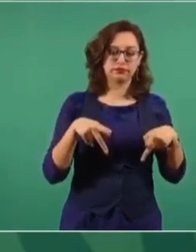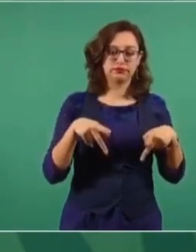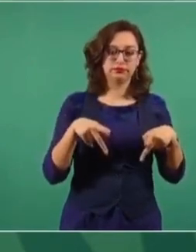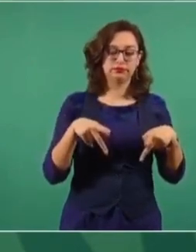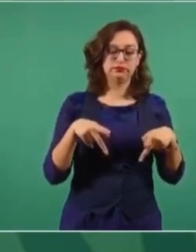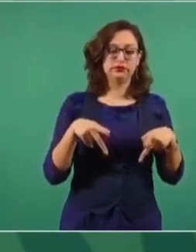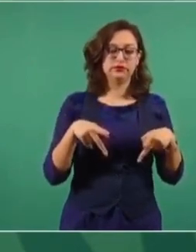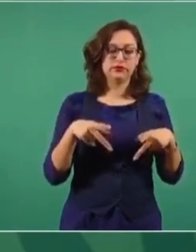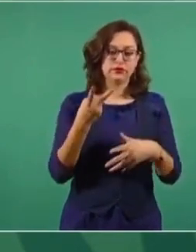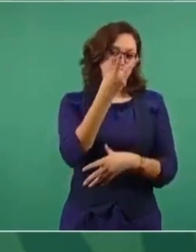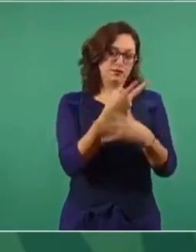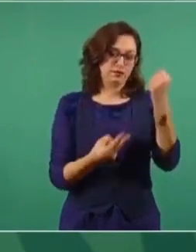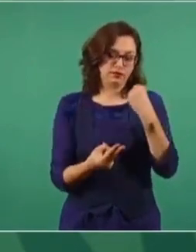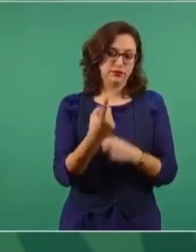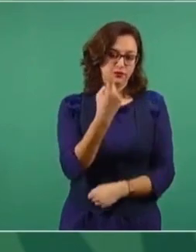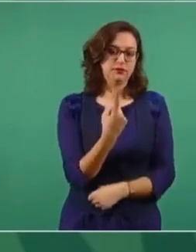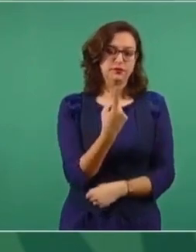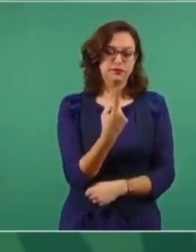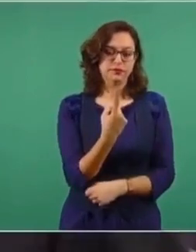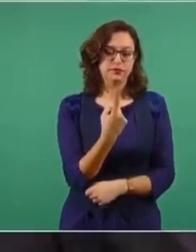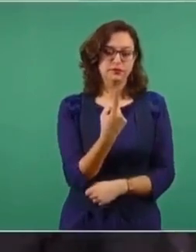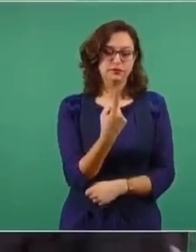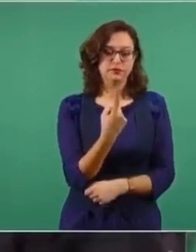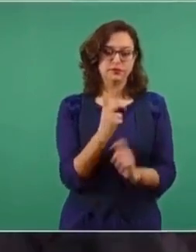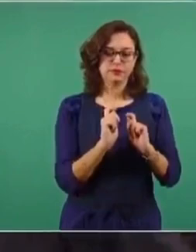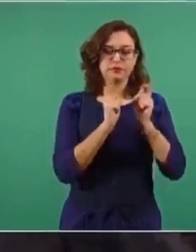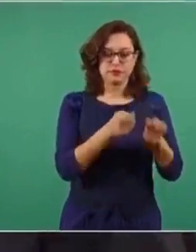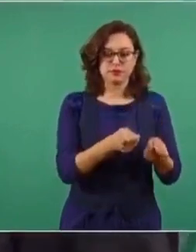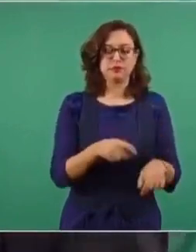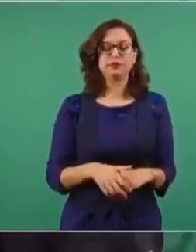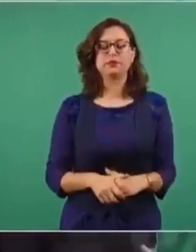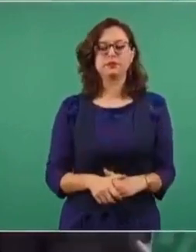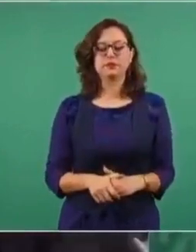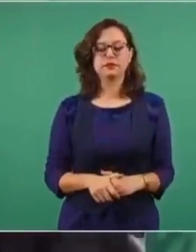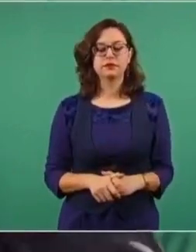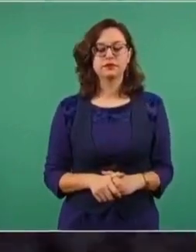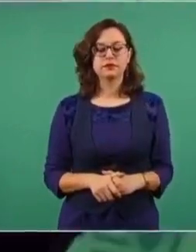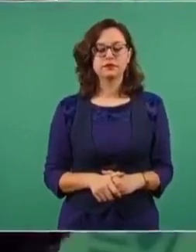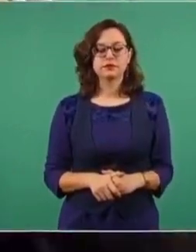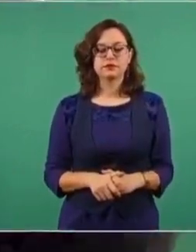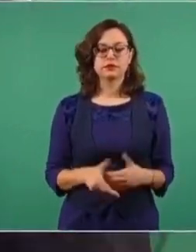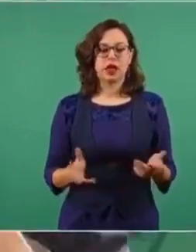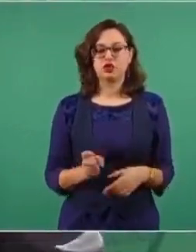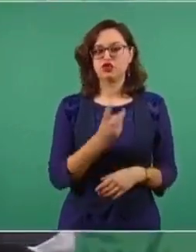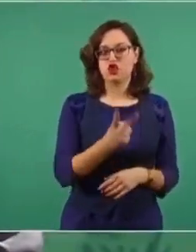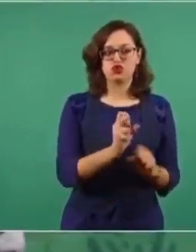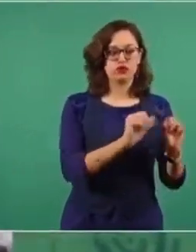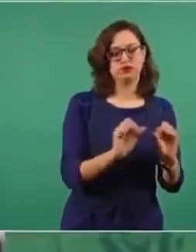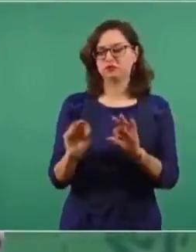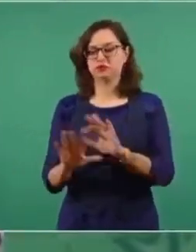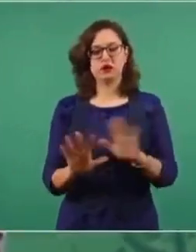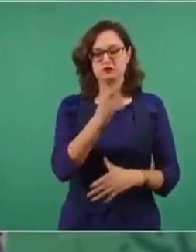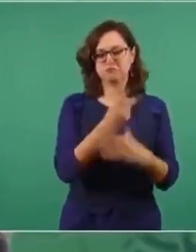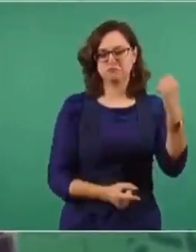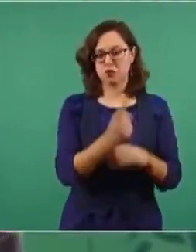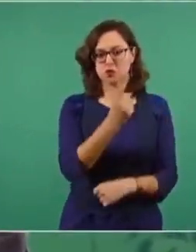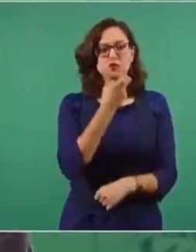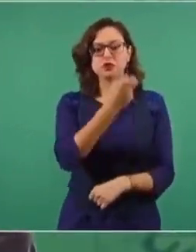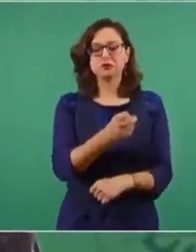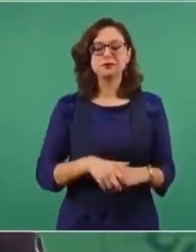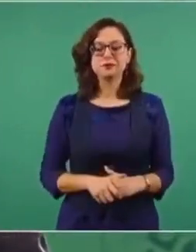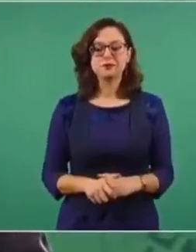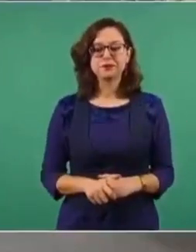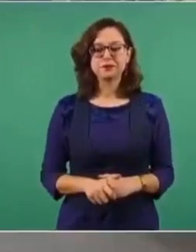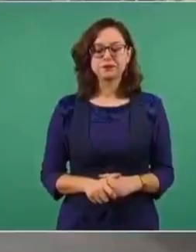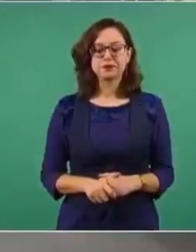las oficinas de bienestar en los estados. Ya se hace una sola. Eso es todo, básicamente.